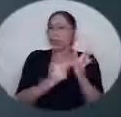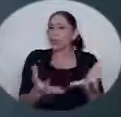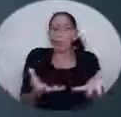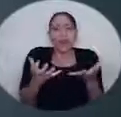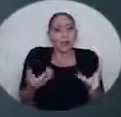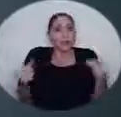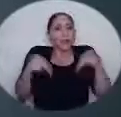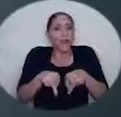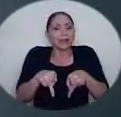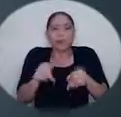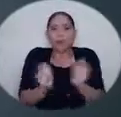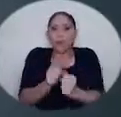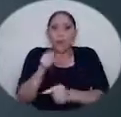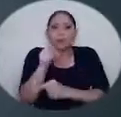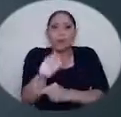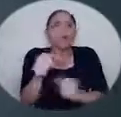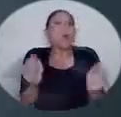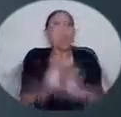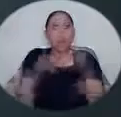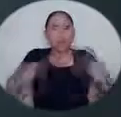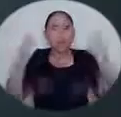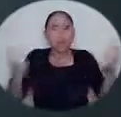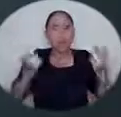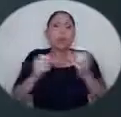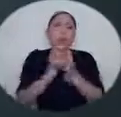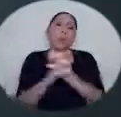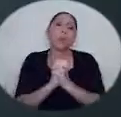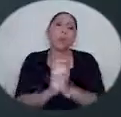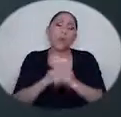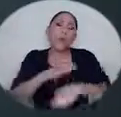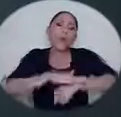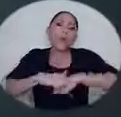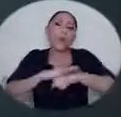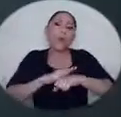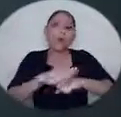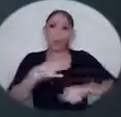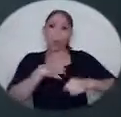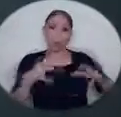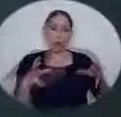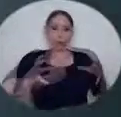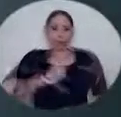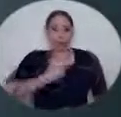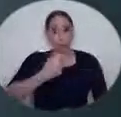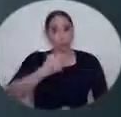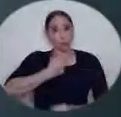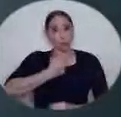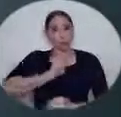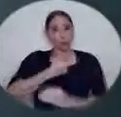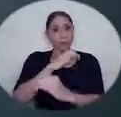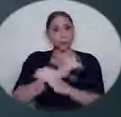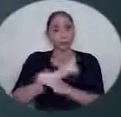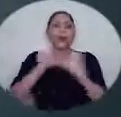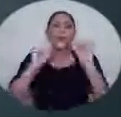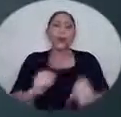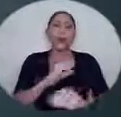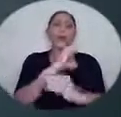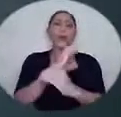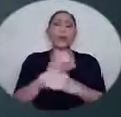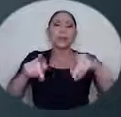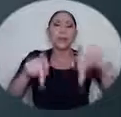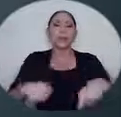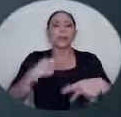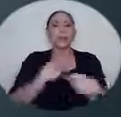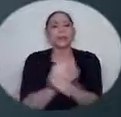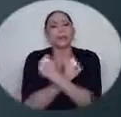que pase eso con ustedes o con algunos de su familia. Por favor, no rompamos nuestra burbuja social. Si yo me cuido, puedo cuidar a las personas